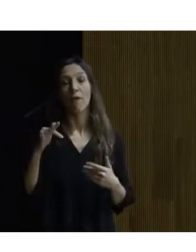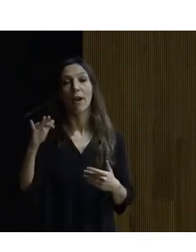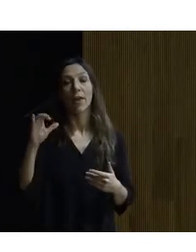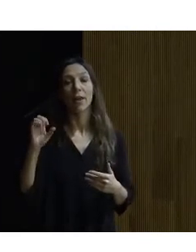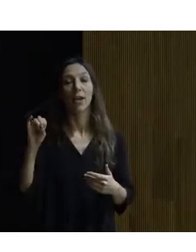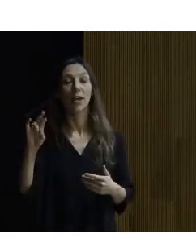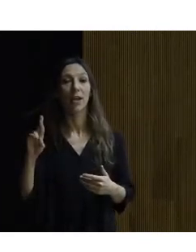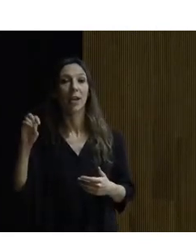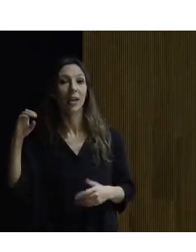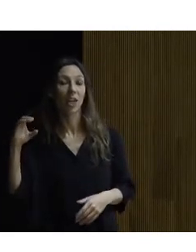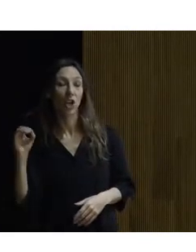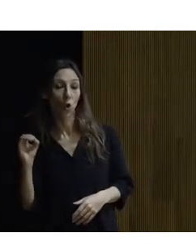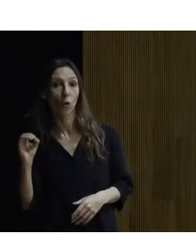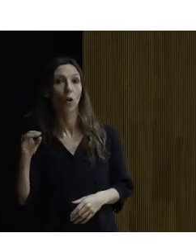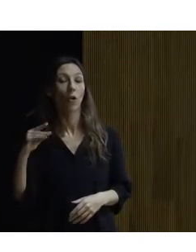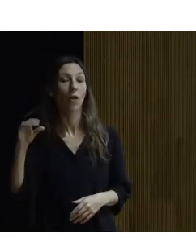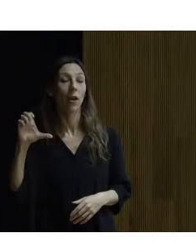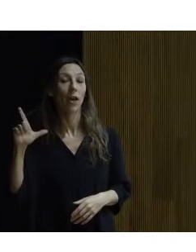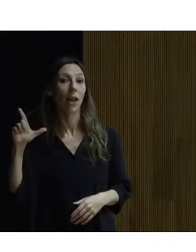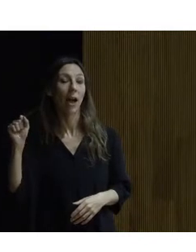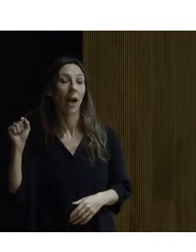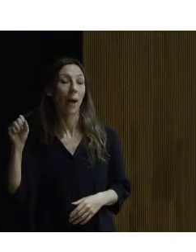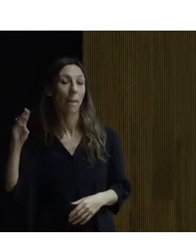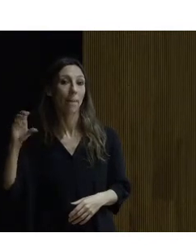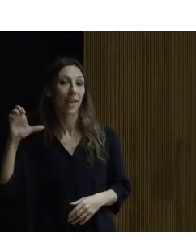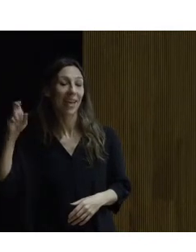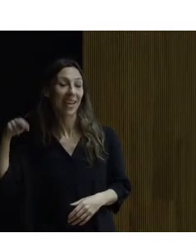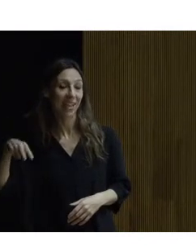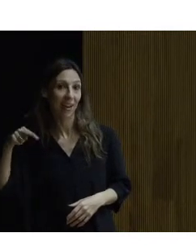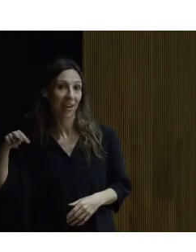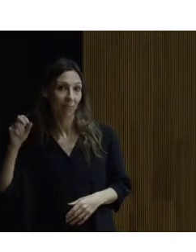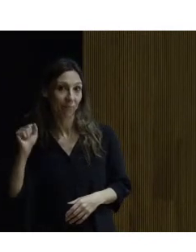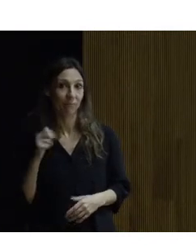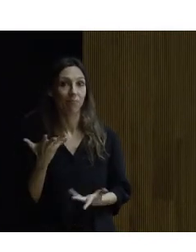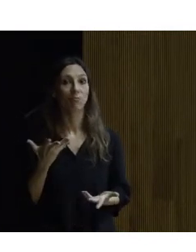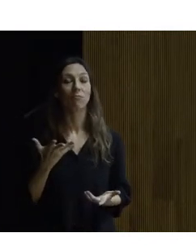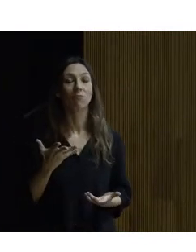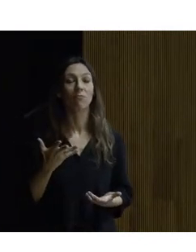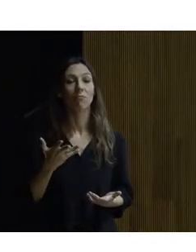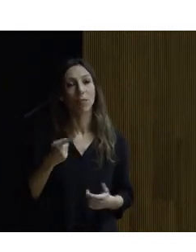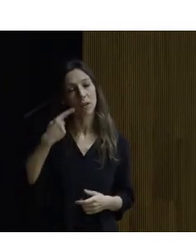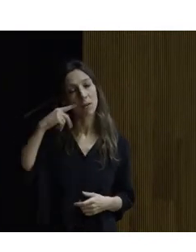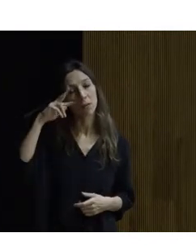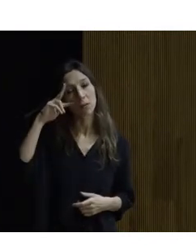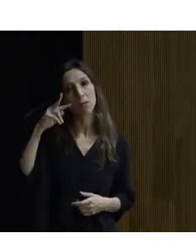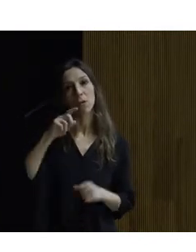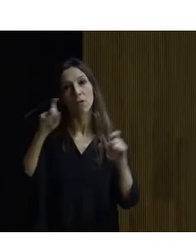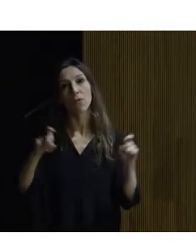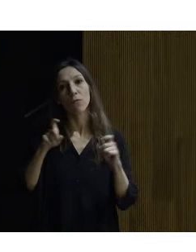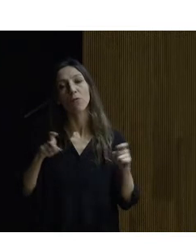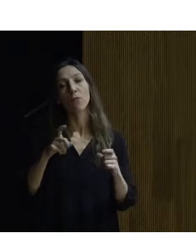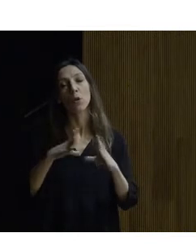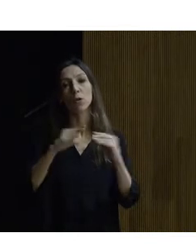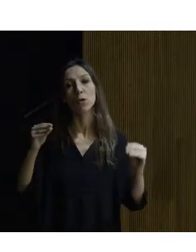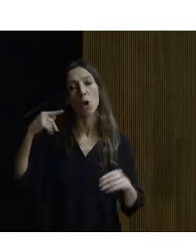de la Peña es ingeniero de telecomunicaciones y de informática finalizando su formación en la Universidad de Londres en la Universidad de